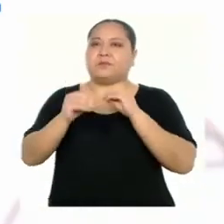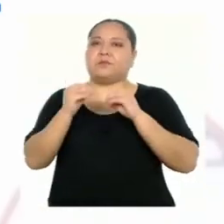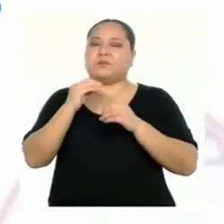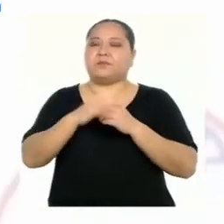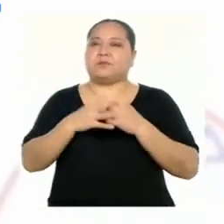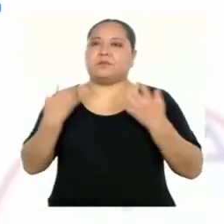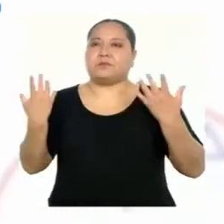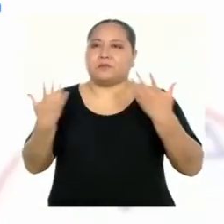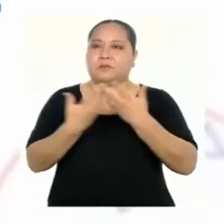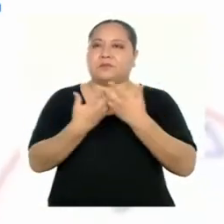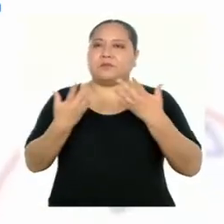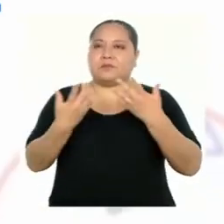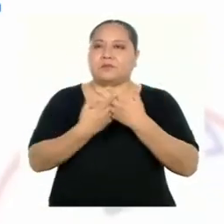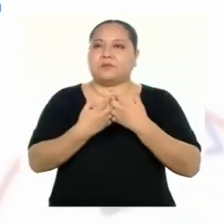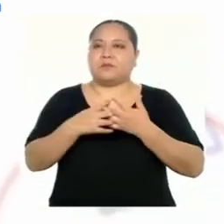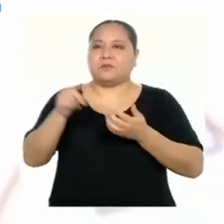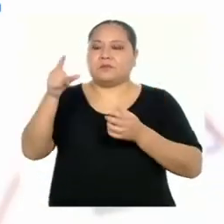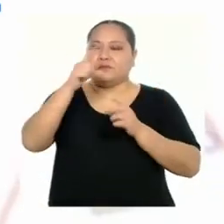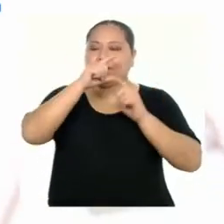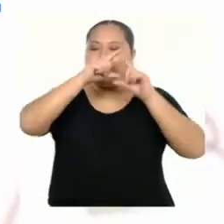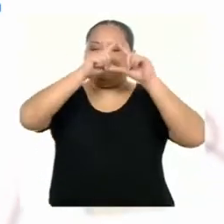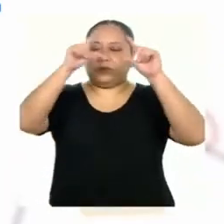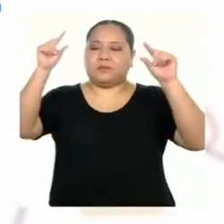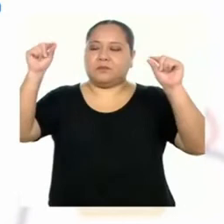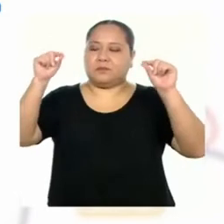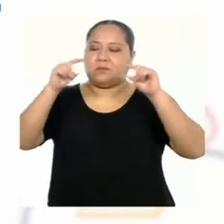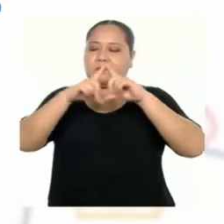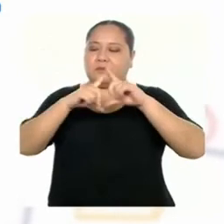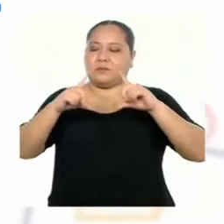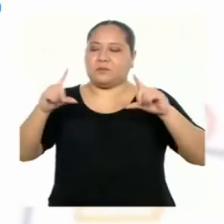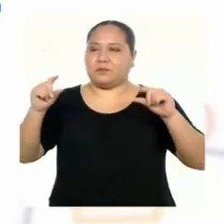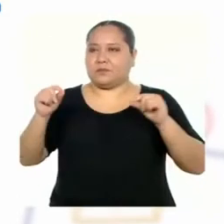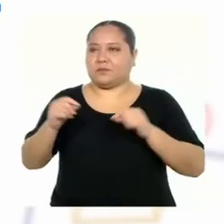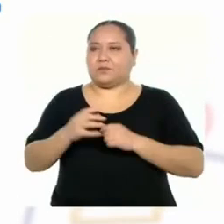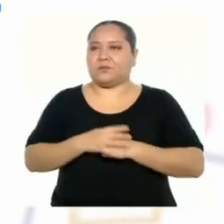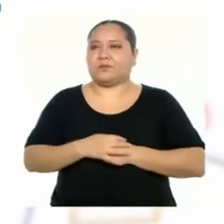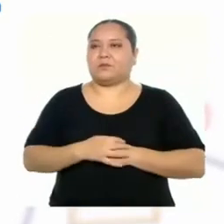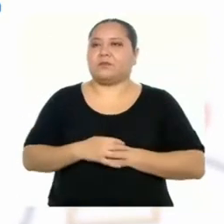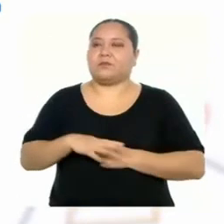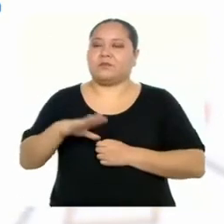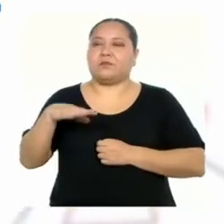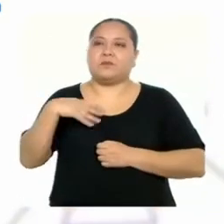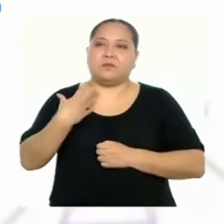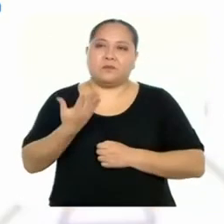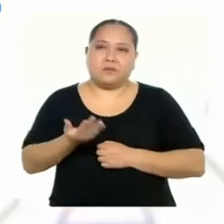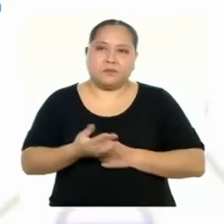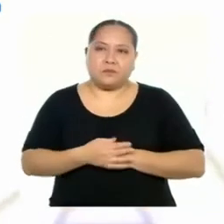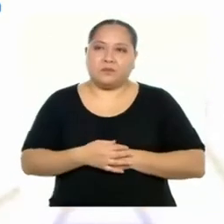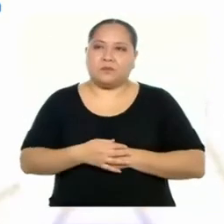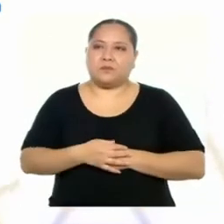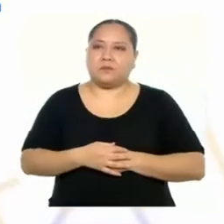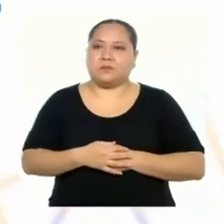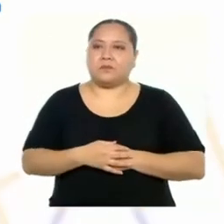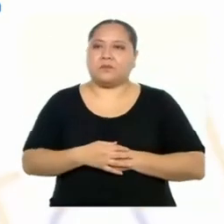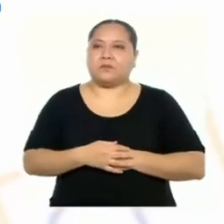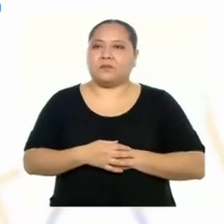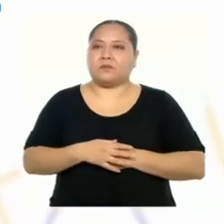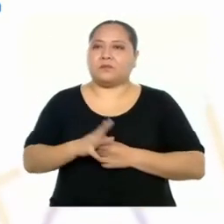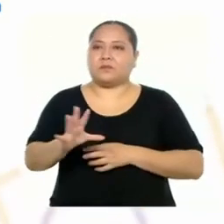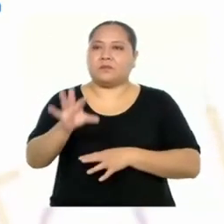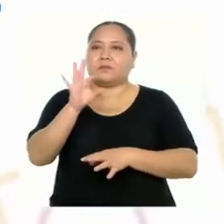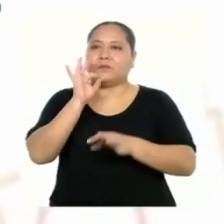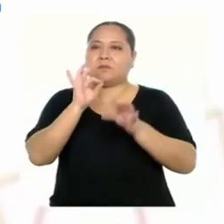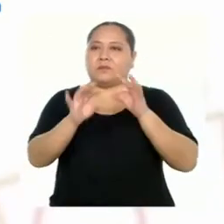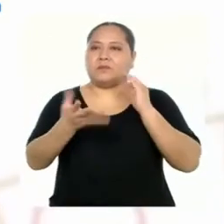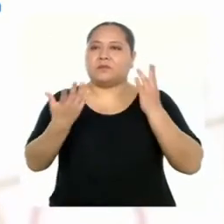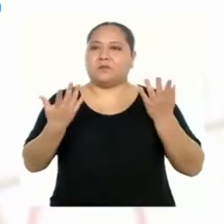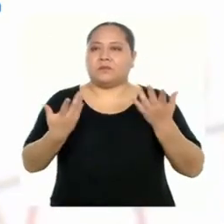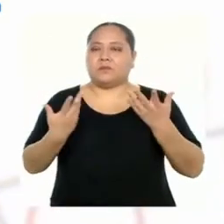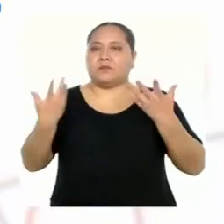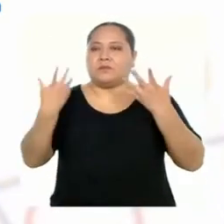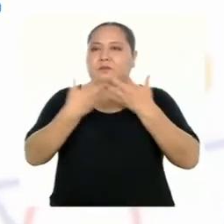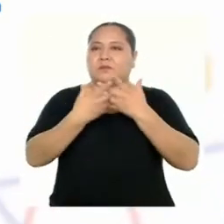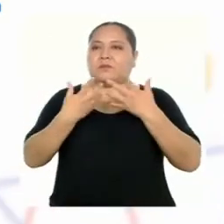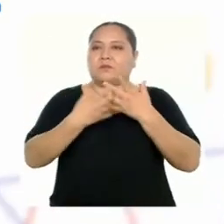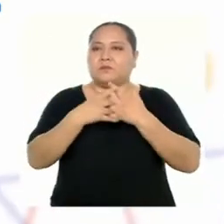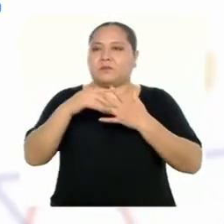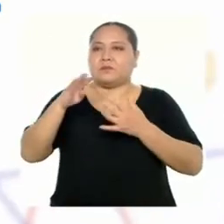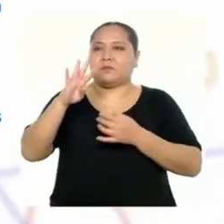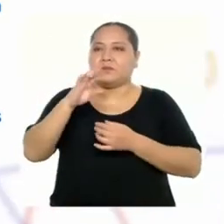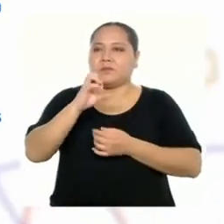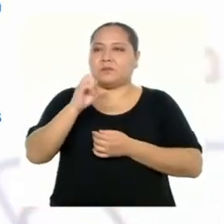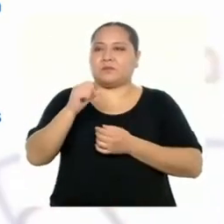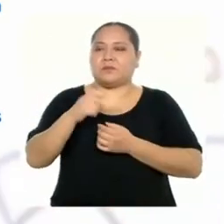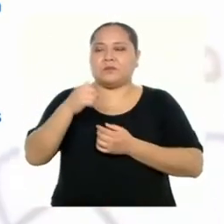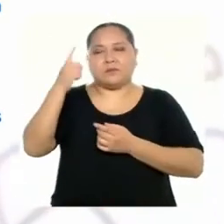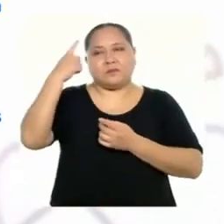una relación entre las barras de ambas condiciones. Después de eso, establecemos relaciones entre las